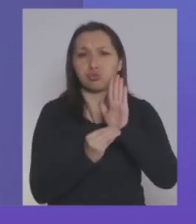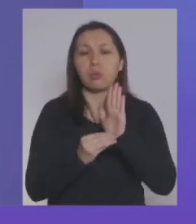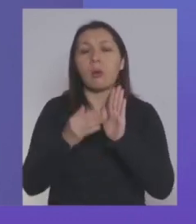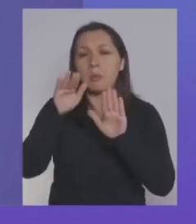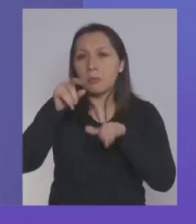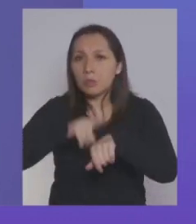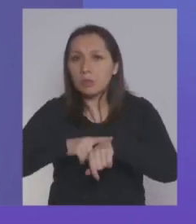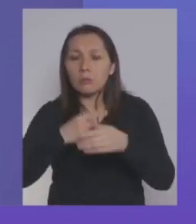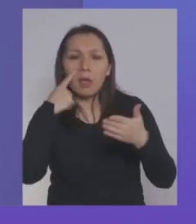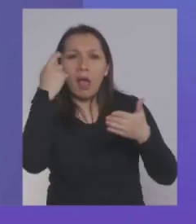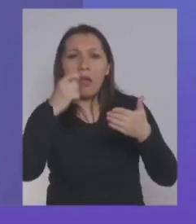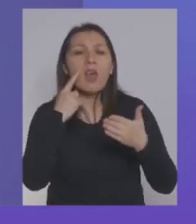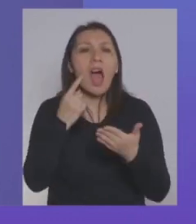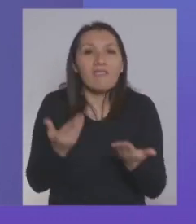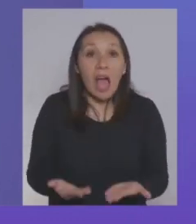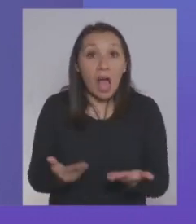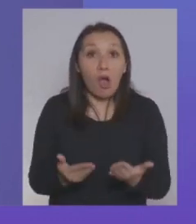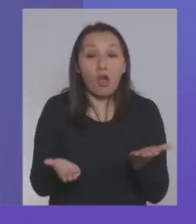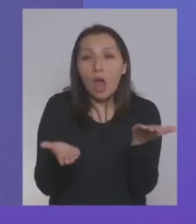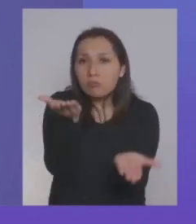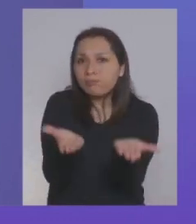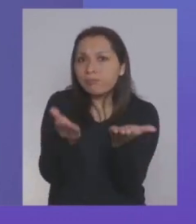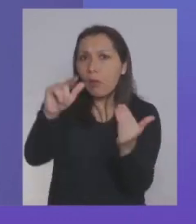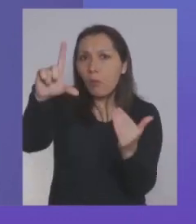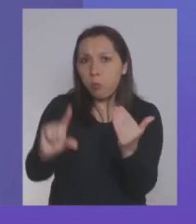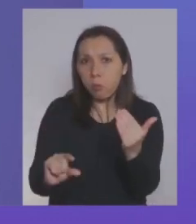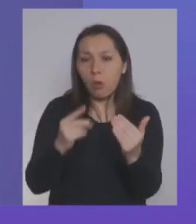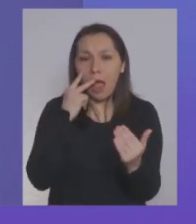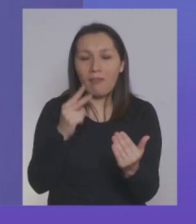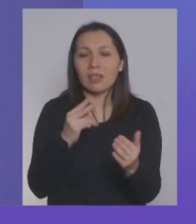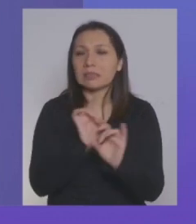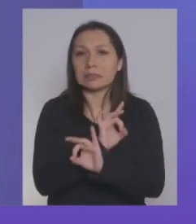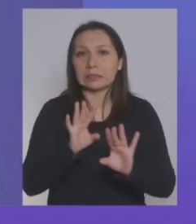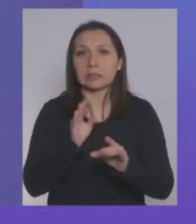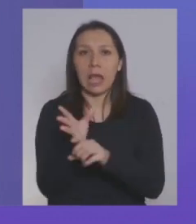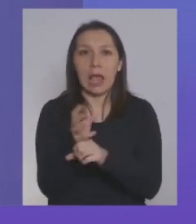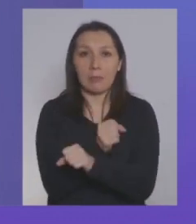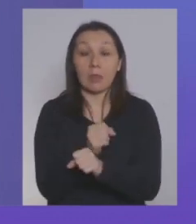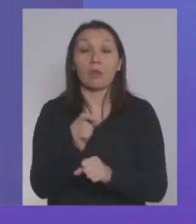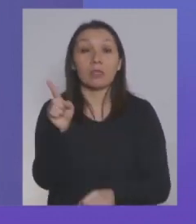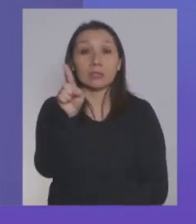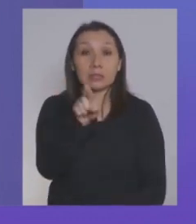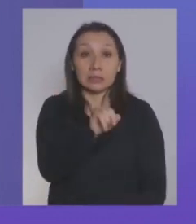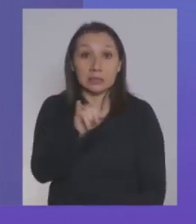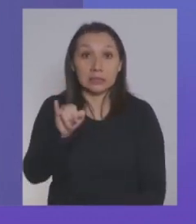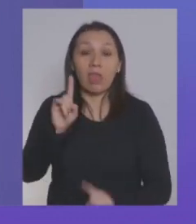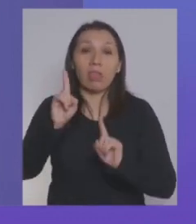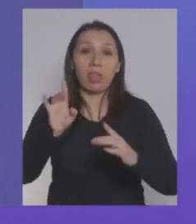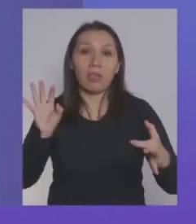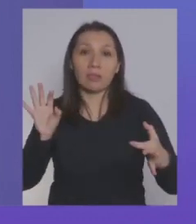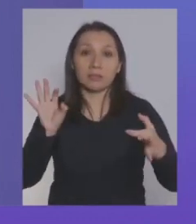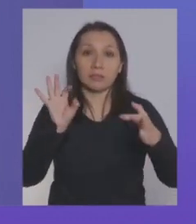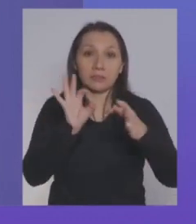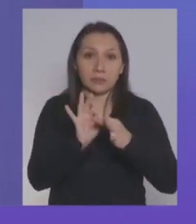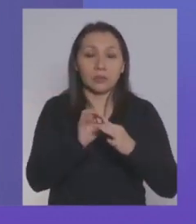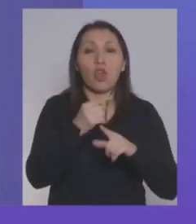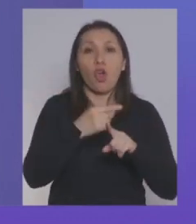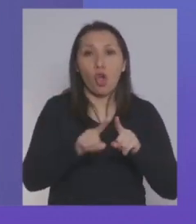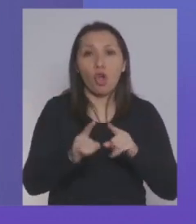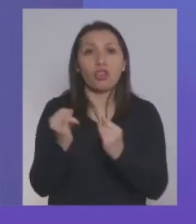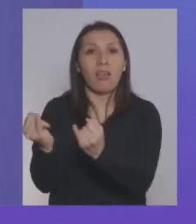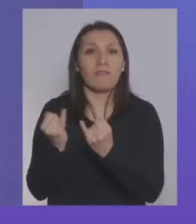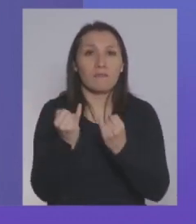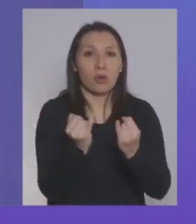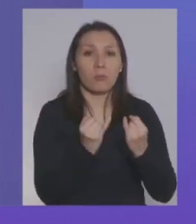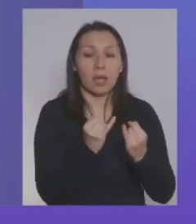verificar cuáles eran las caídas de ingresos que estaban teniendo hoy día. Por supuesto, impuestos internos tuvo que conectarse además con otras proveedores de